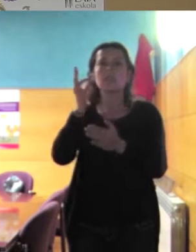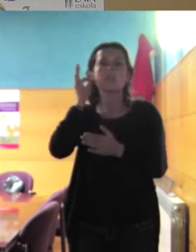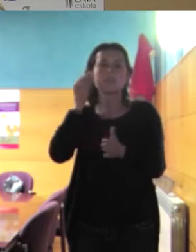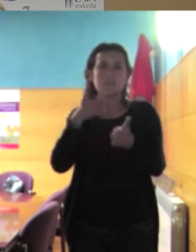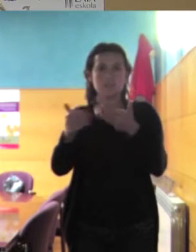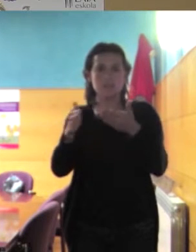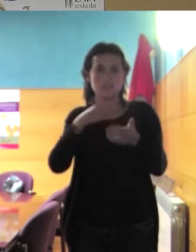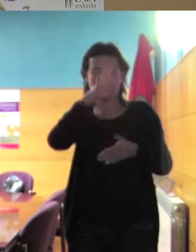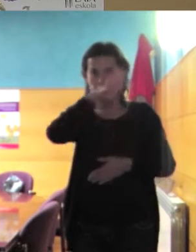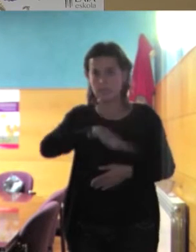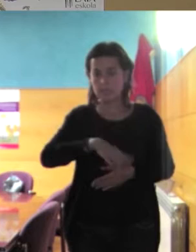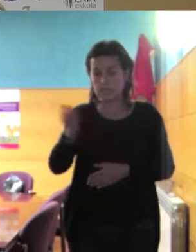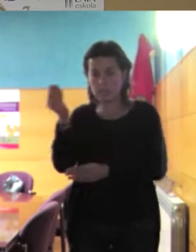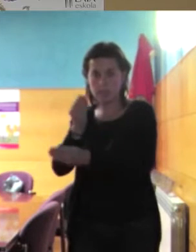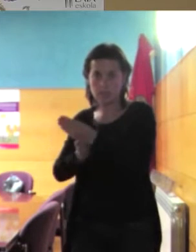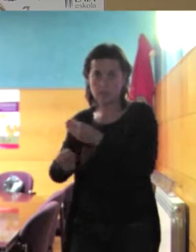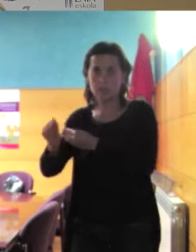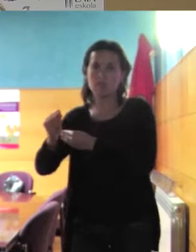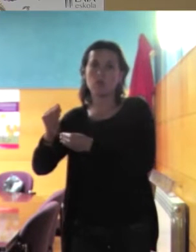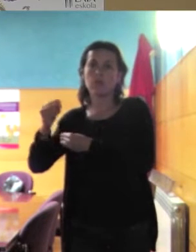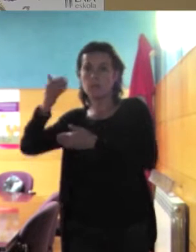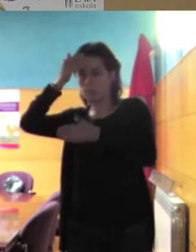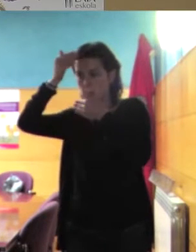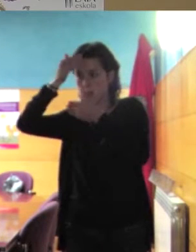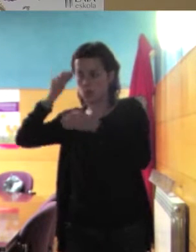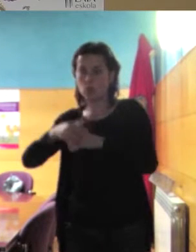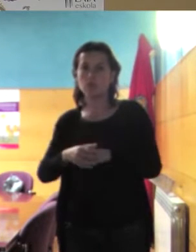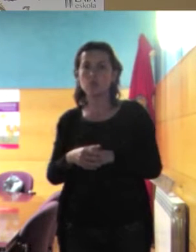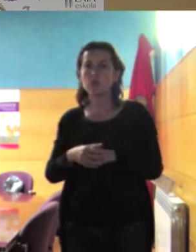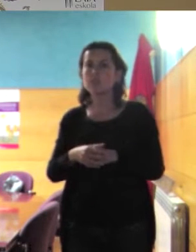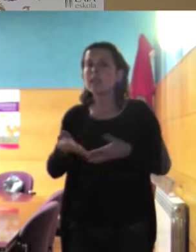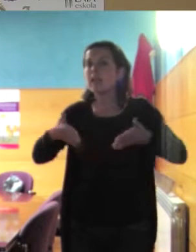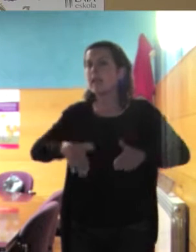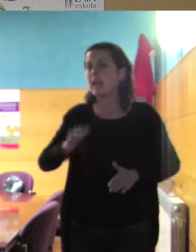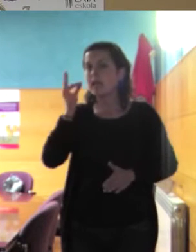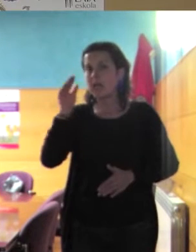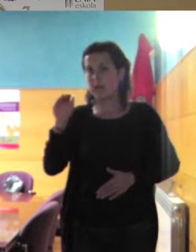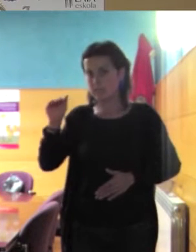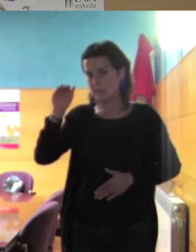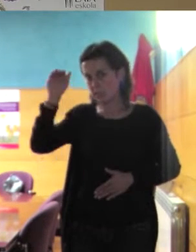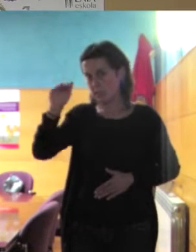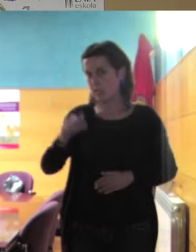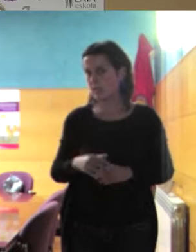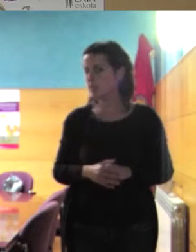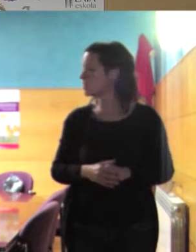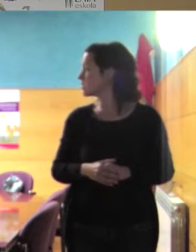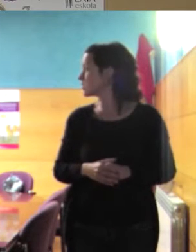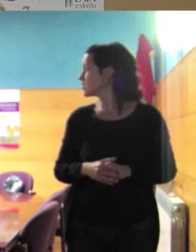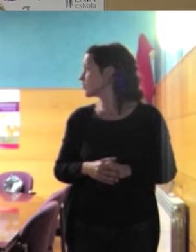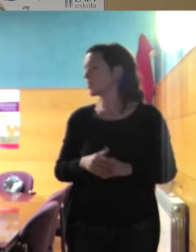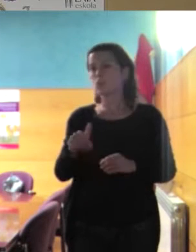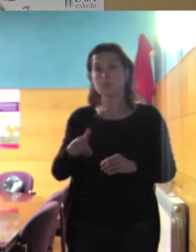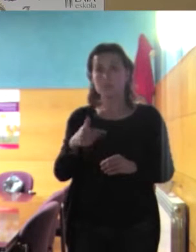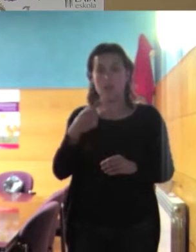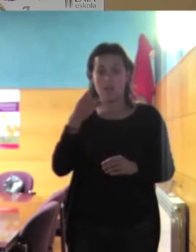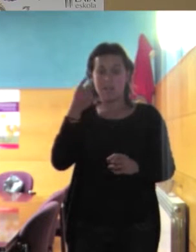de origen marroquina Yatel Hachmi la hija extranjera y esta idea que os acabo de decir yo creo que se representa aquí